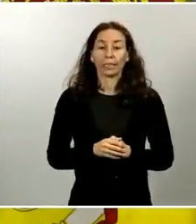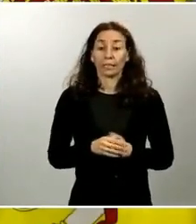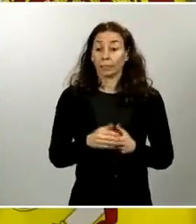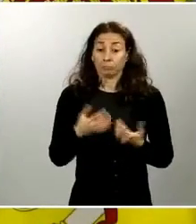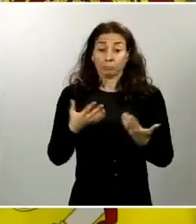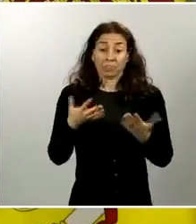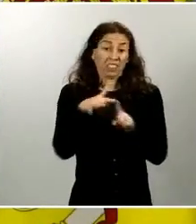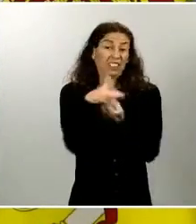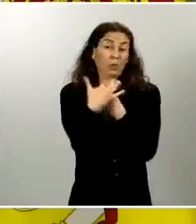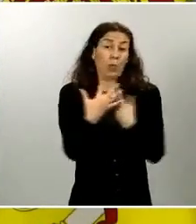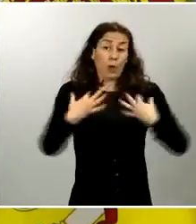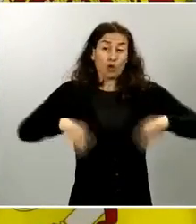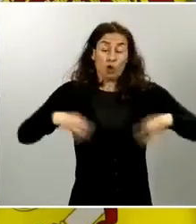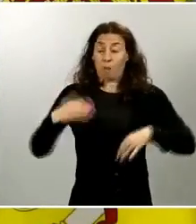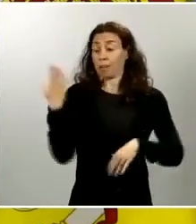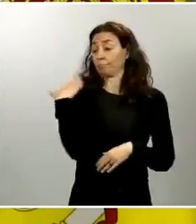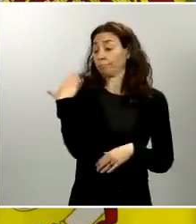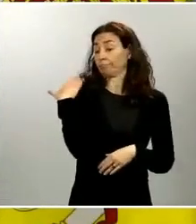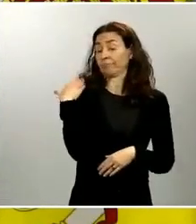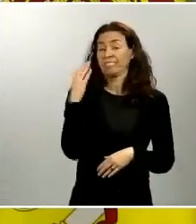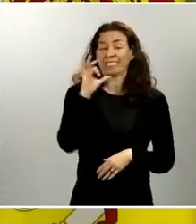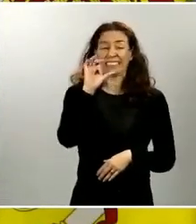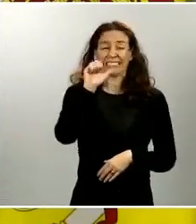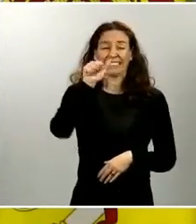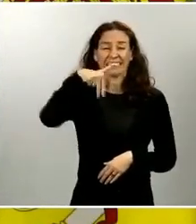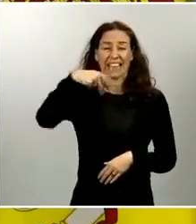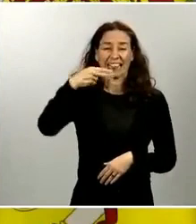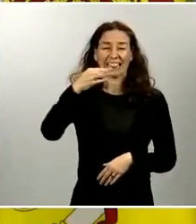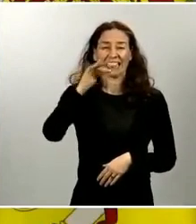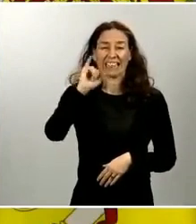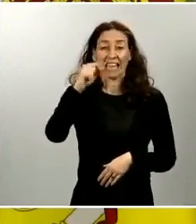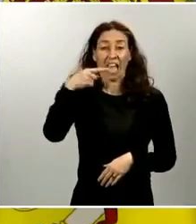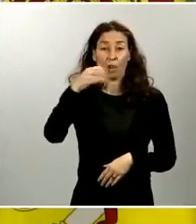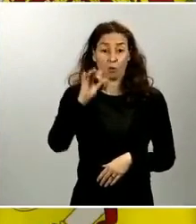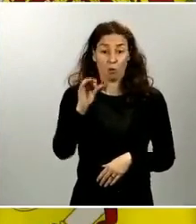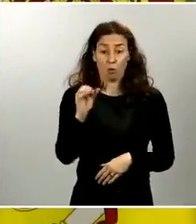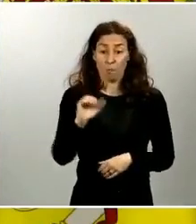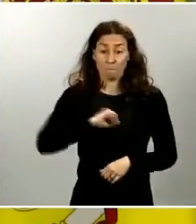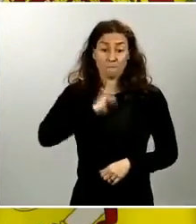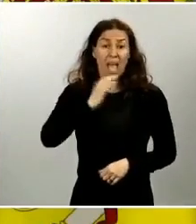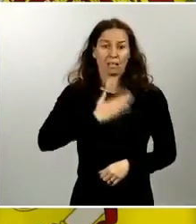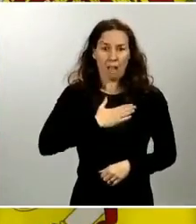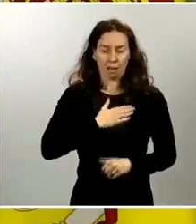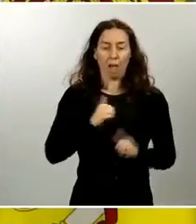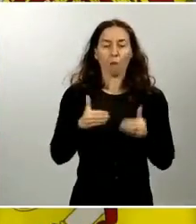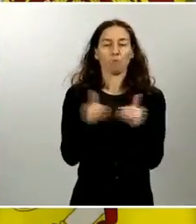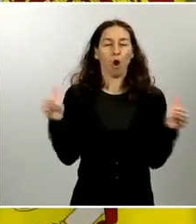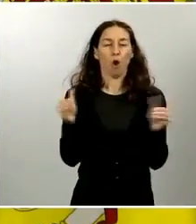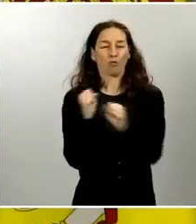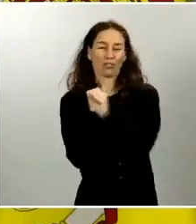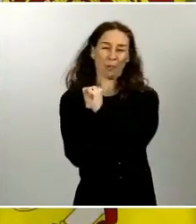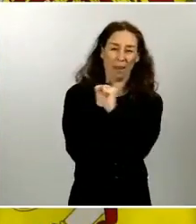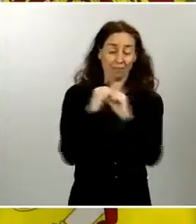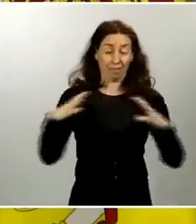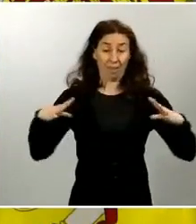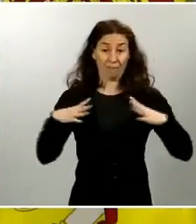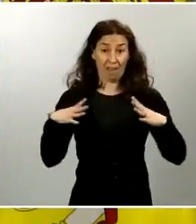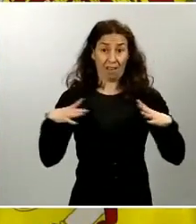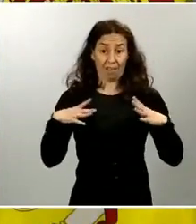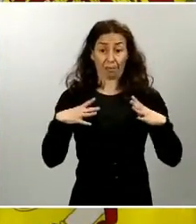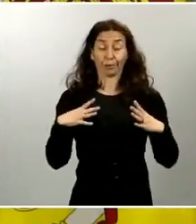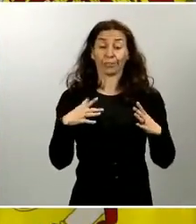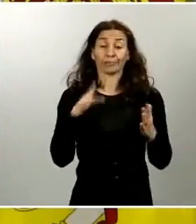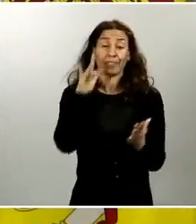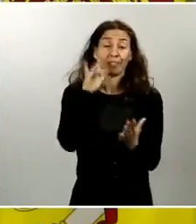ya nos decía el general Santiago mañana empezarían las vacaciones de Semana Santa son unos días para viajar a la